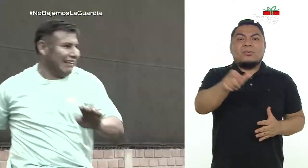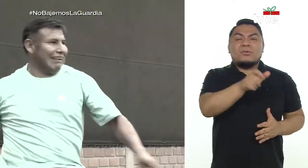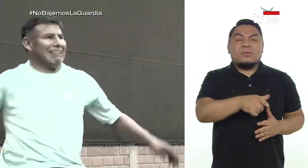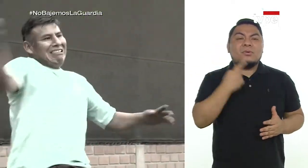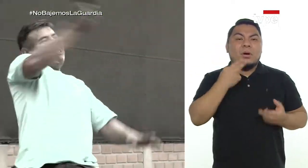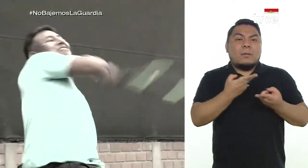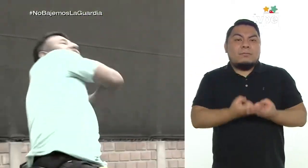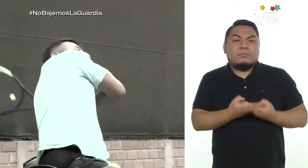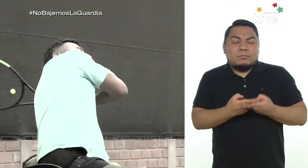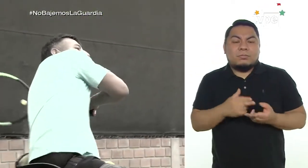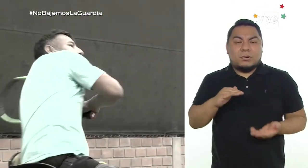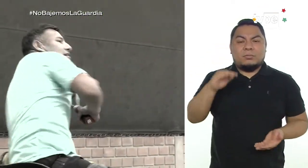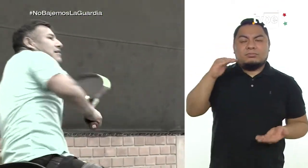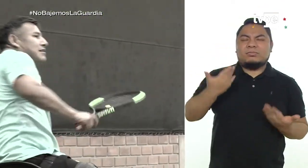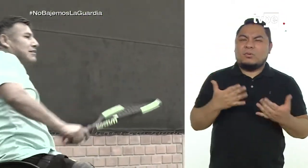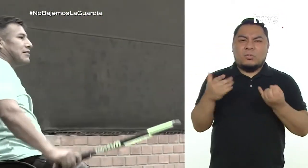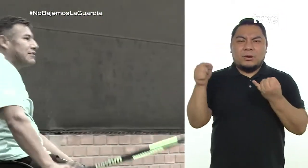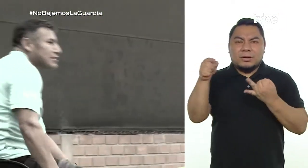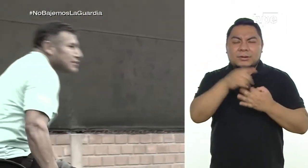lesión, el peso.